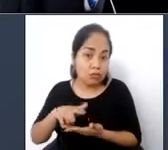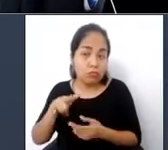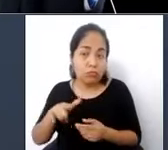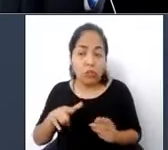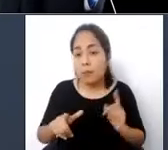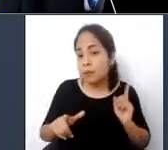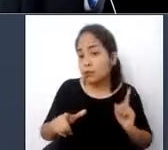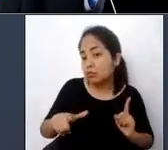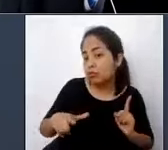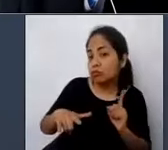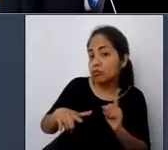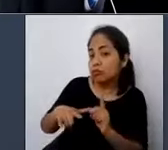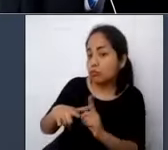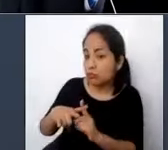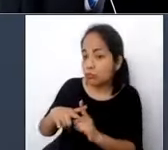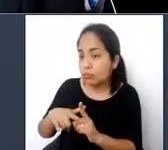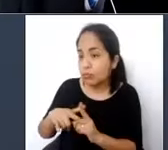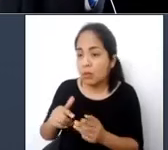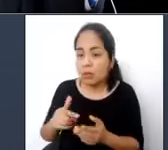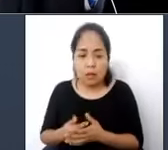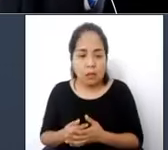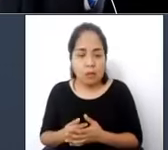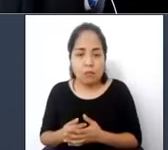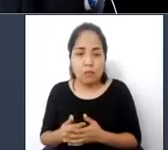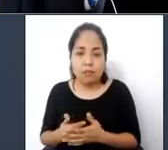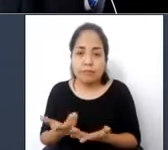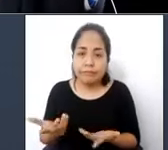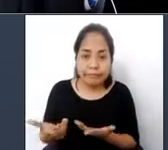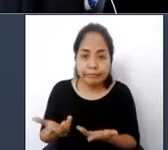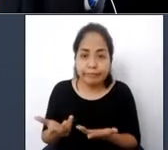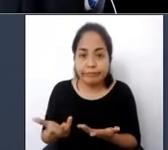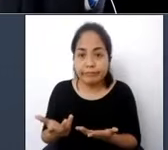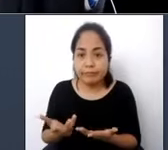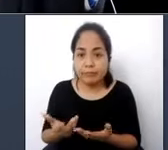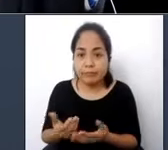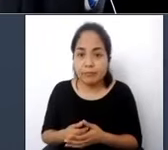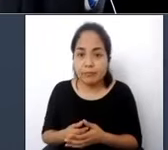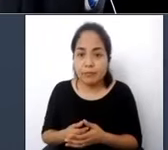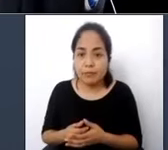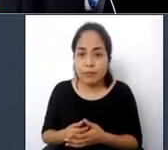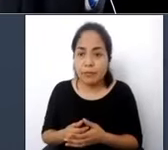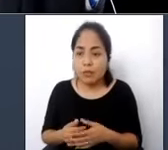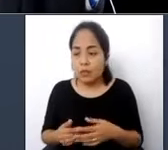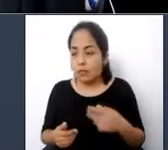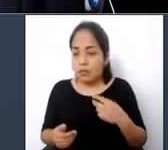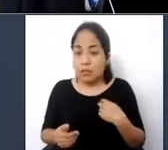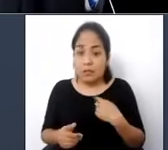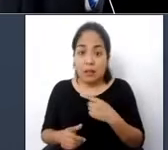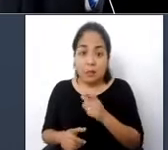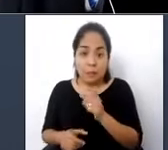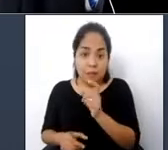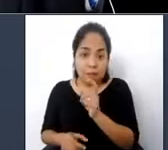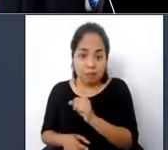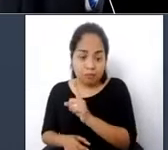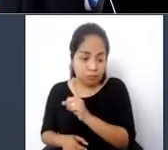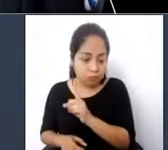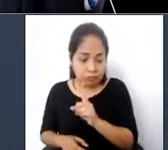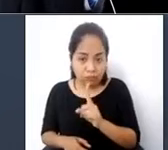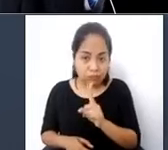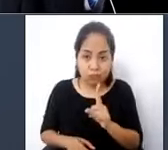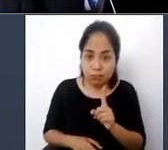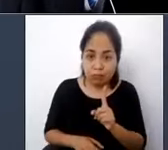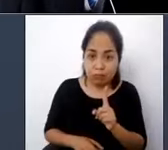se van a terminales remotos y de ahí tiene uno que bajar por la escalera o lo tienen que bajar por la escalera